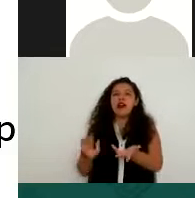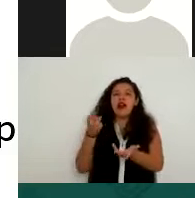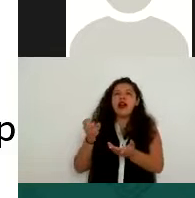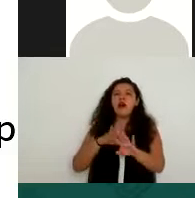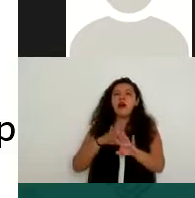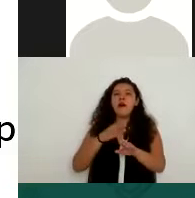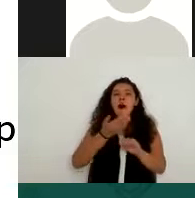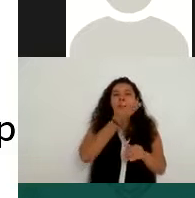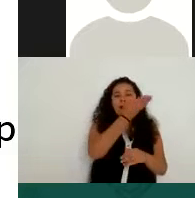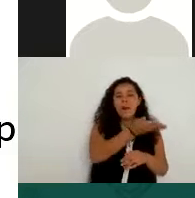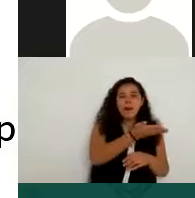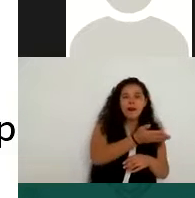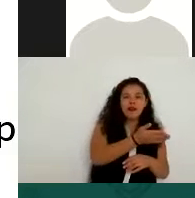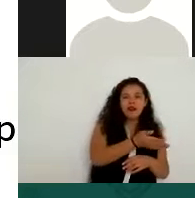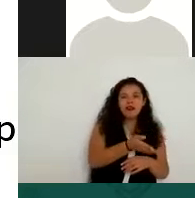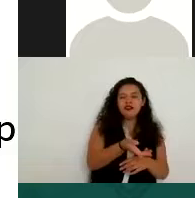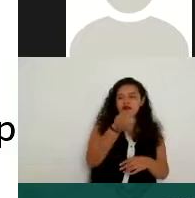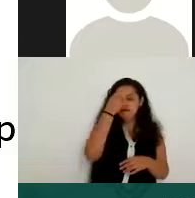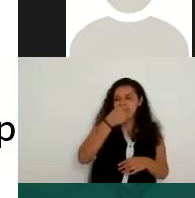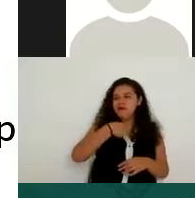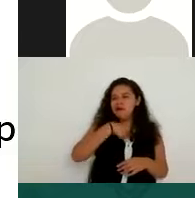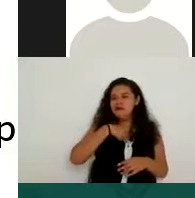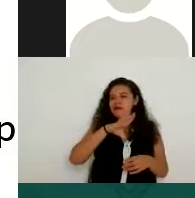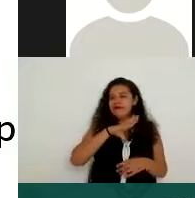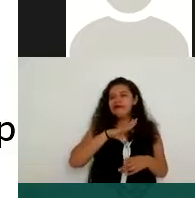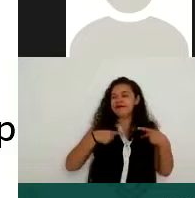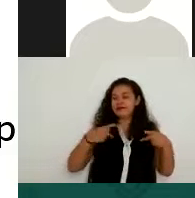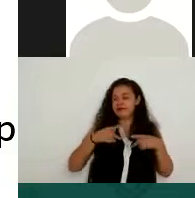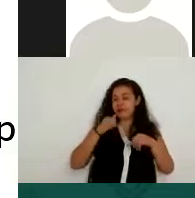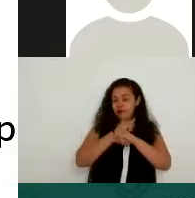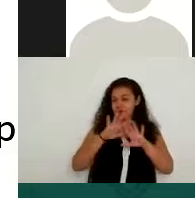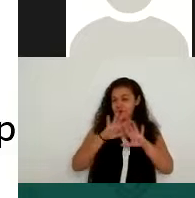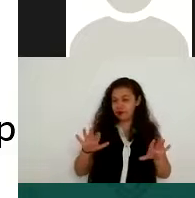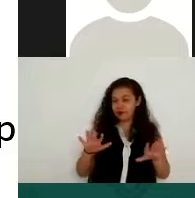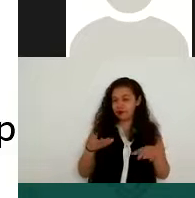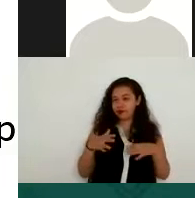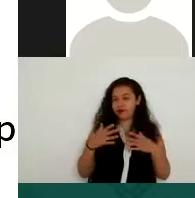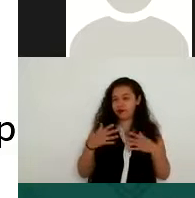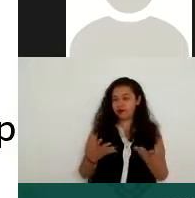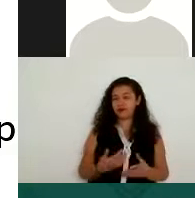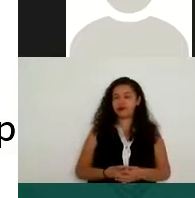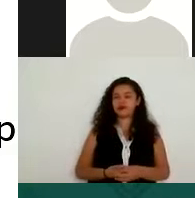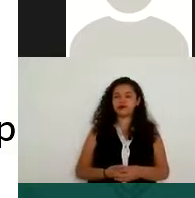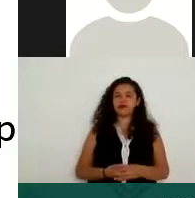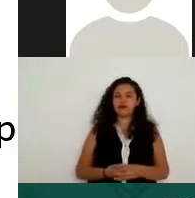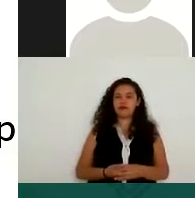que yo tengo ya de la persona. si es en esta esfera que se trate de